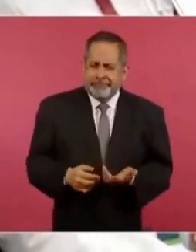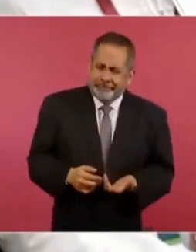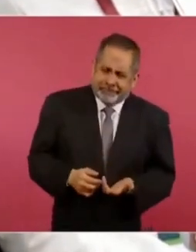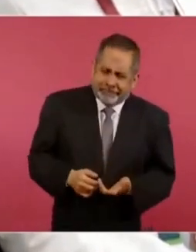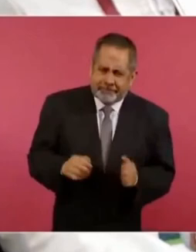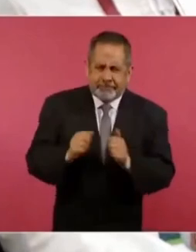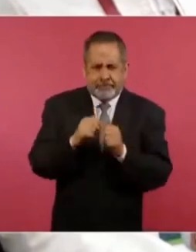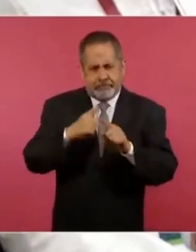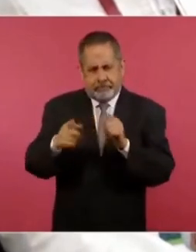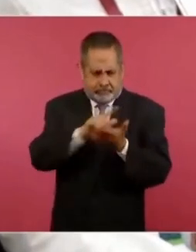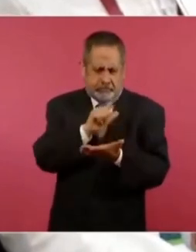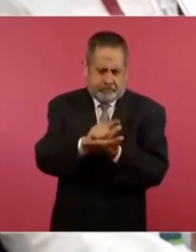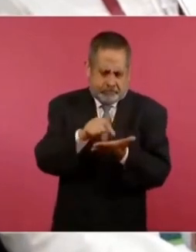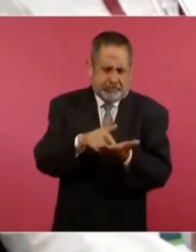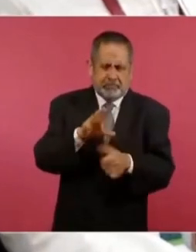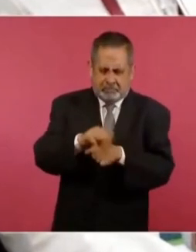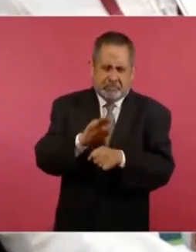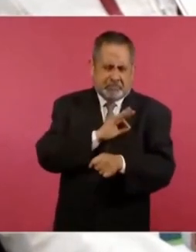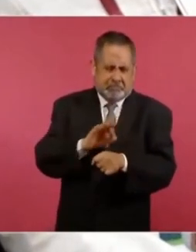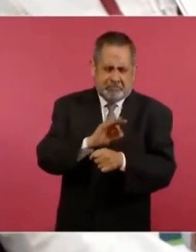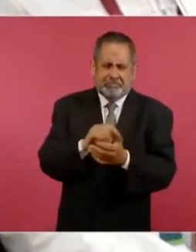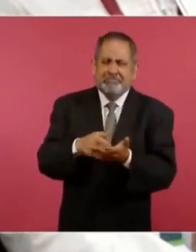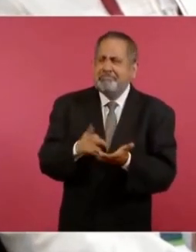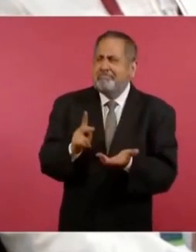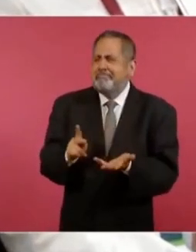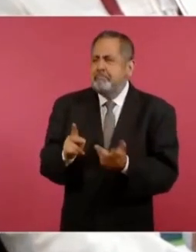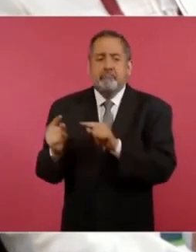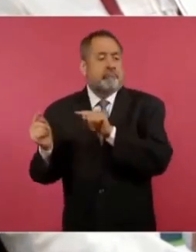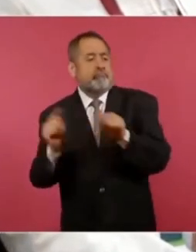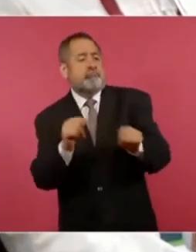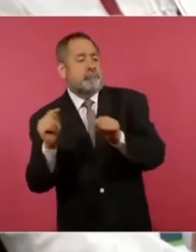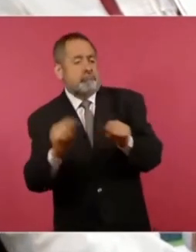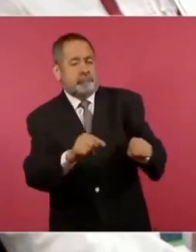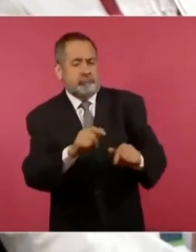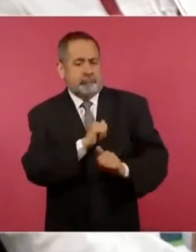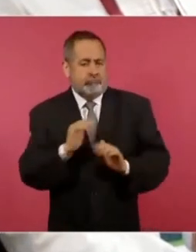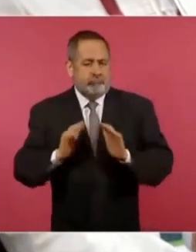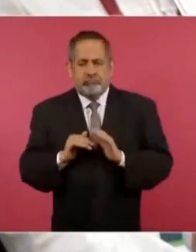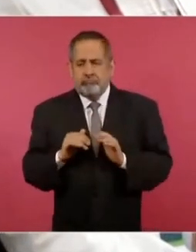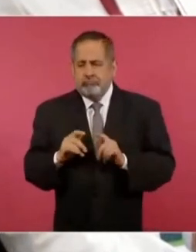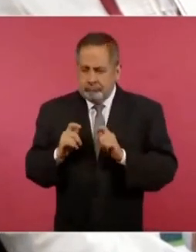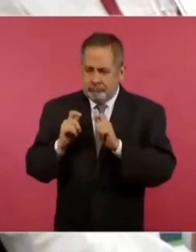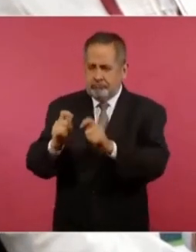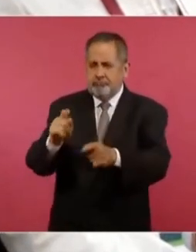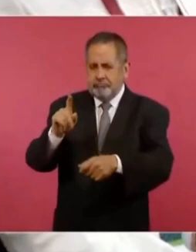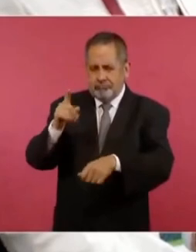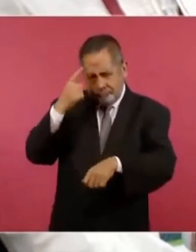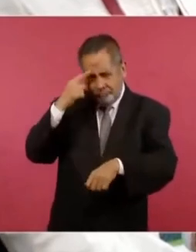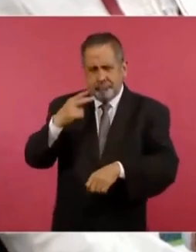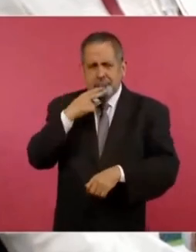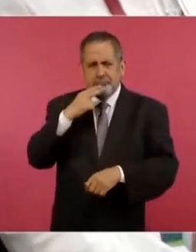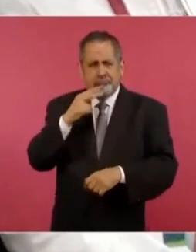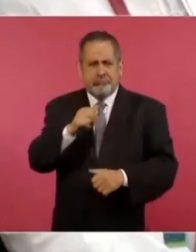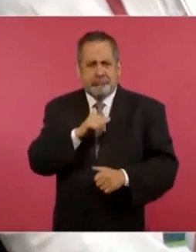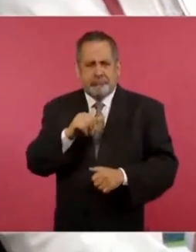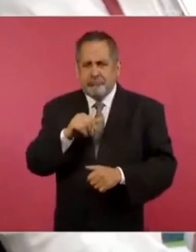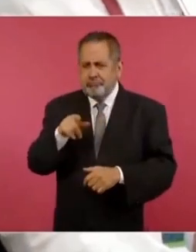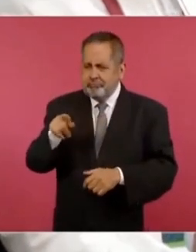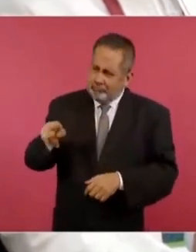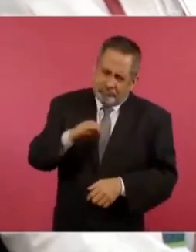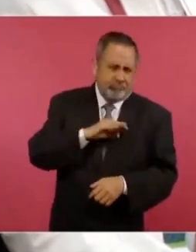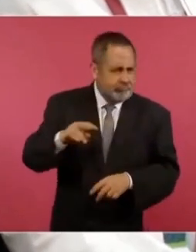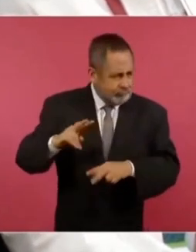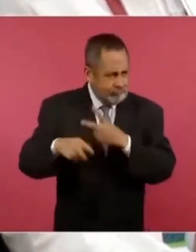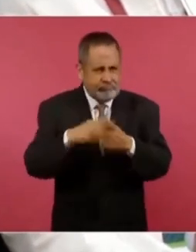diversos recursos legales, trata de legitimar el uso de las Fuerzas Armadas